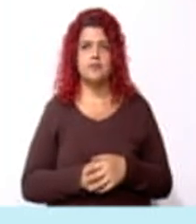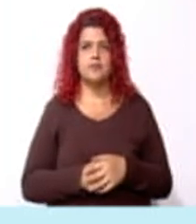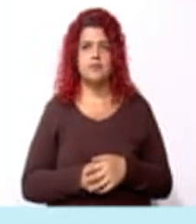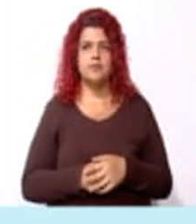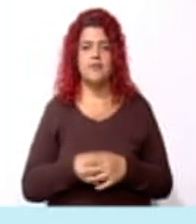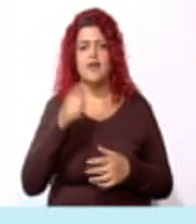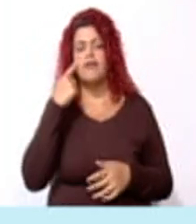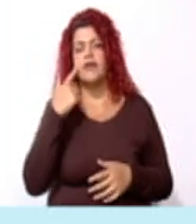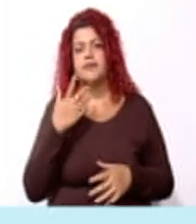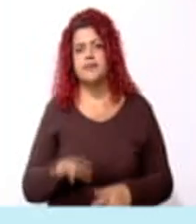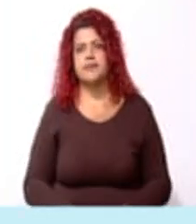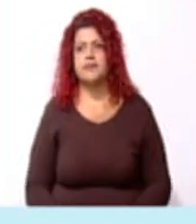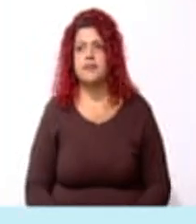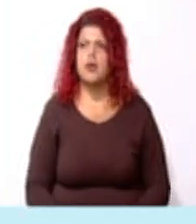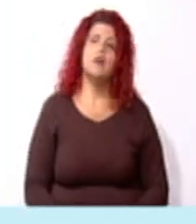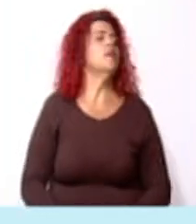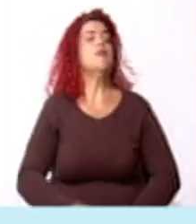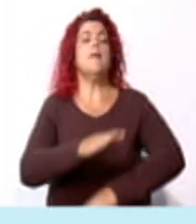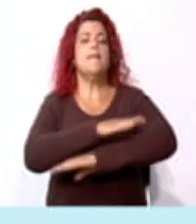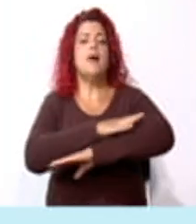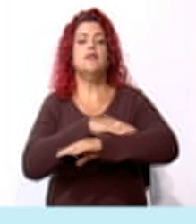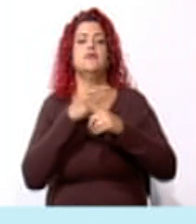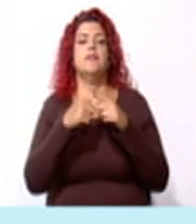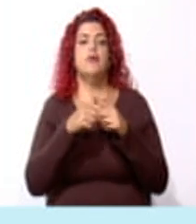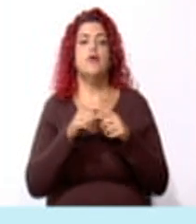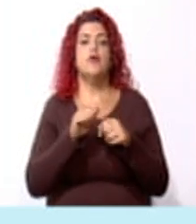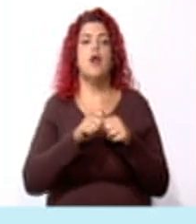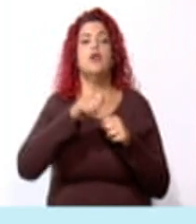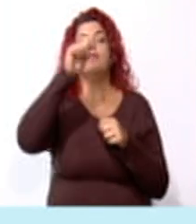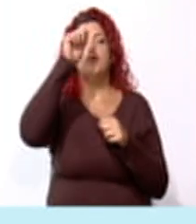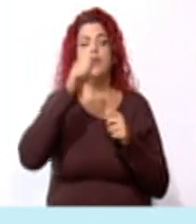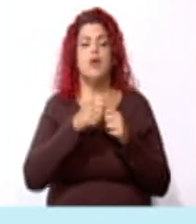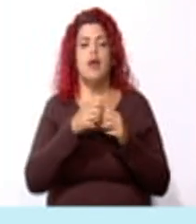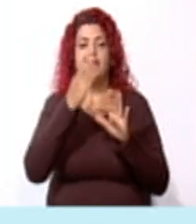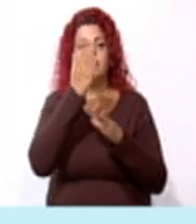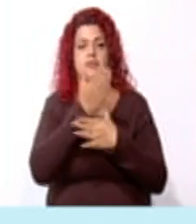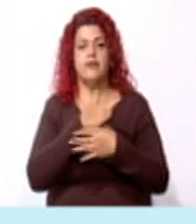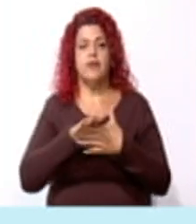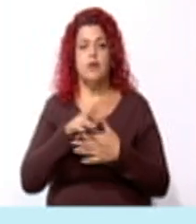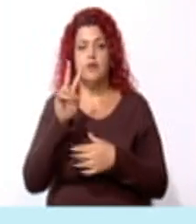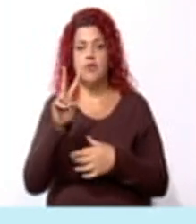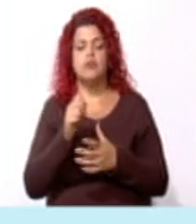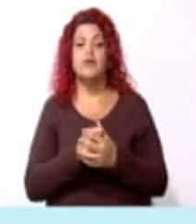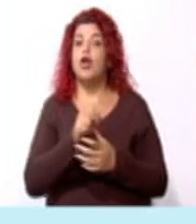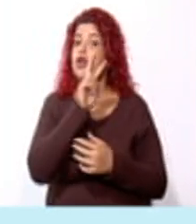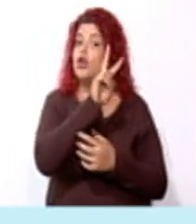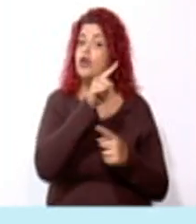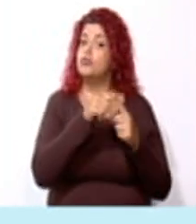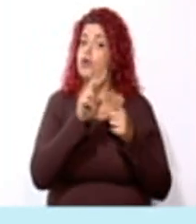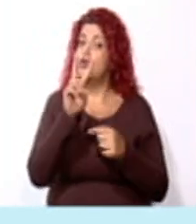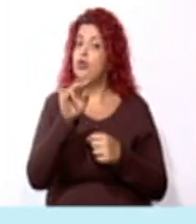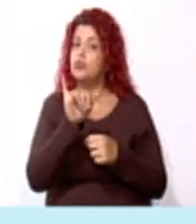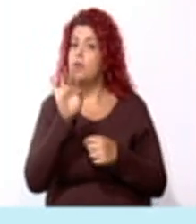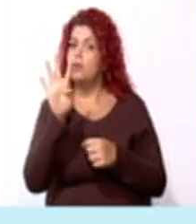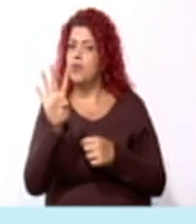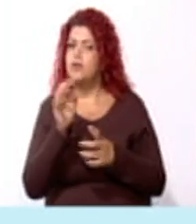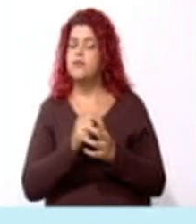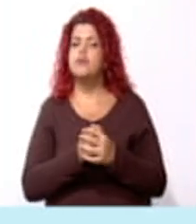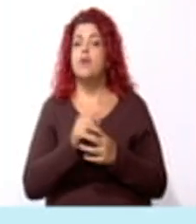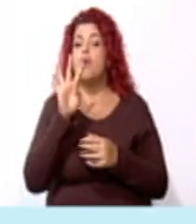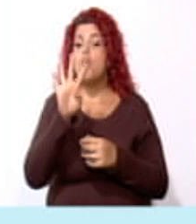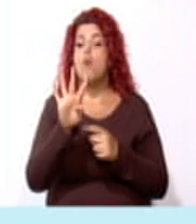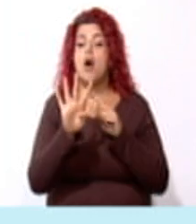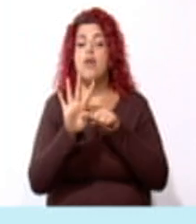Vamos a ver. Base por altura dividido entre dos. Entonces, dos por dos, cuatro. Y